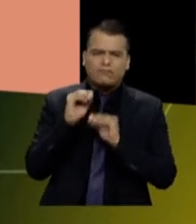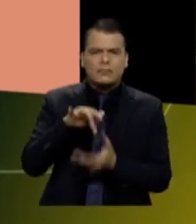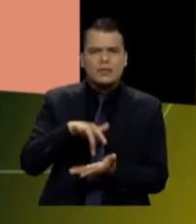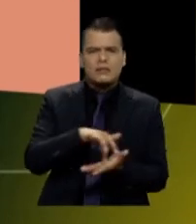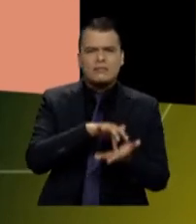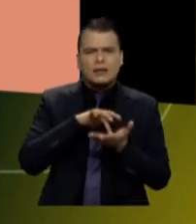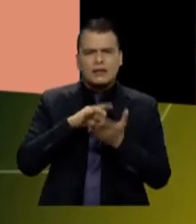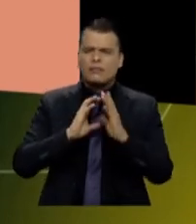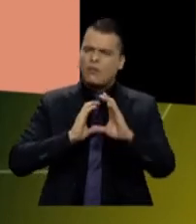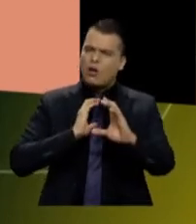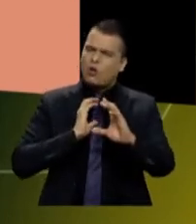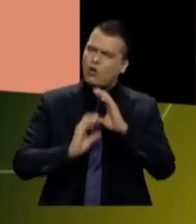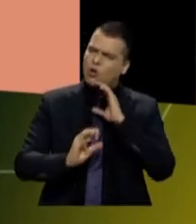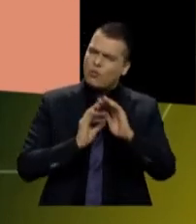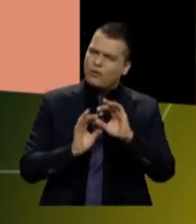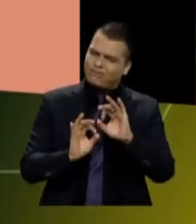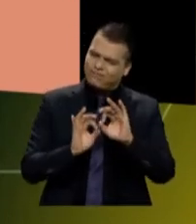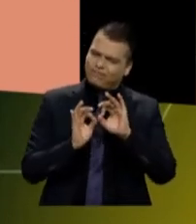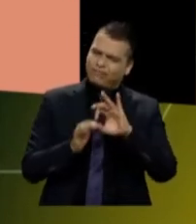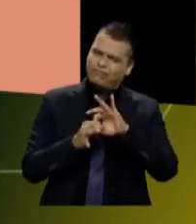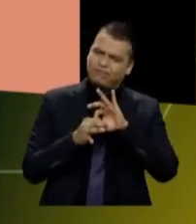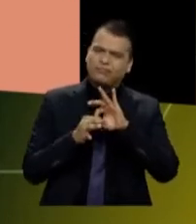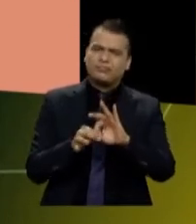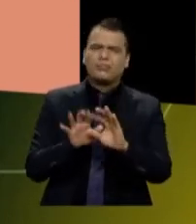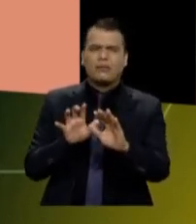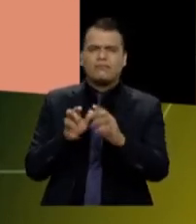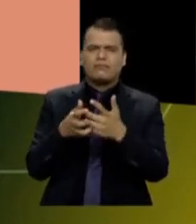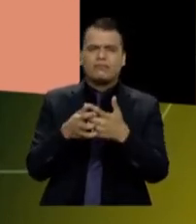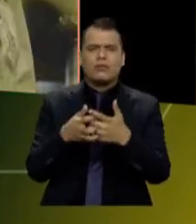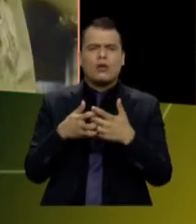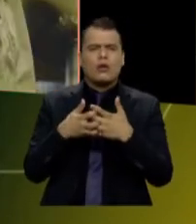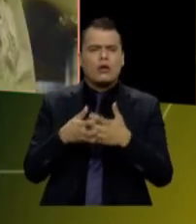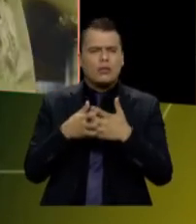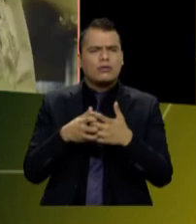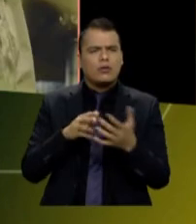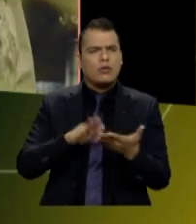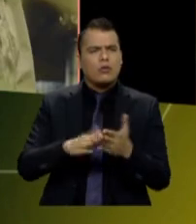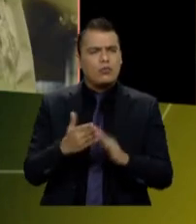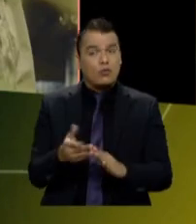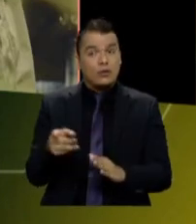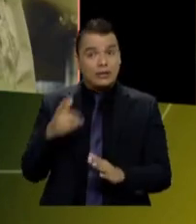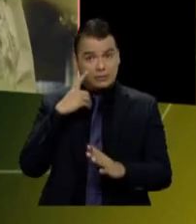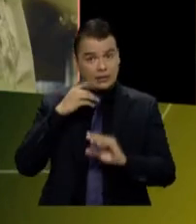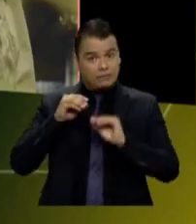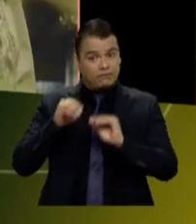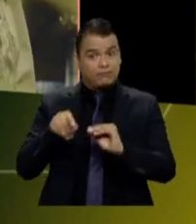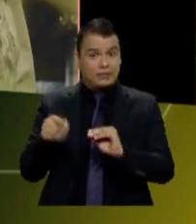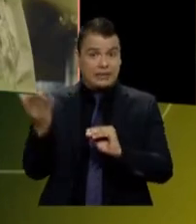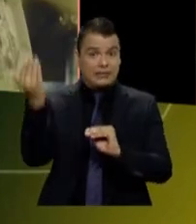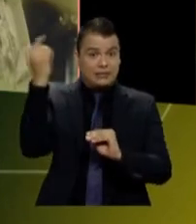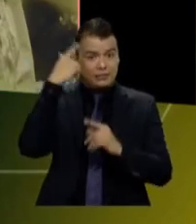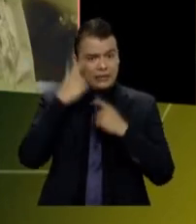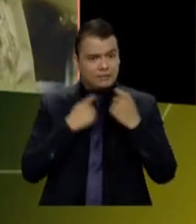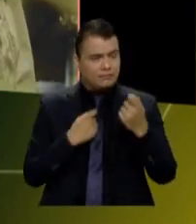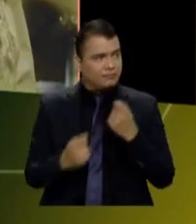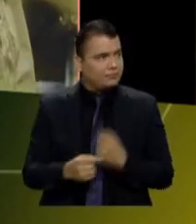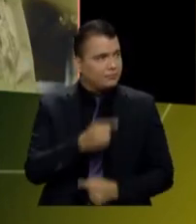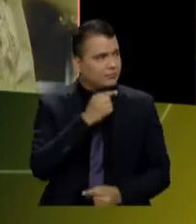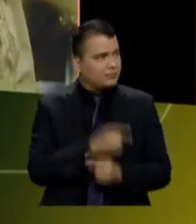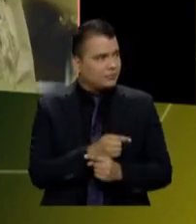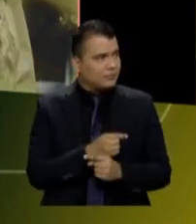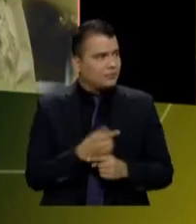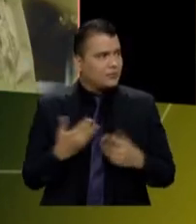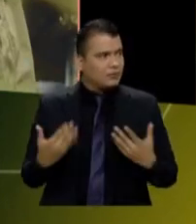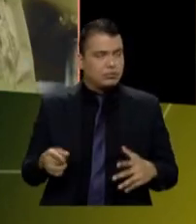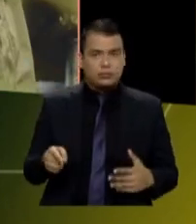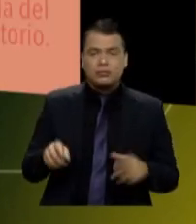comunicación con la comunidad. Y desde el principio hay que empezar a resaltar esta educación ambiental. Pues, por supuesto, porque es que las